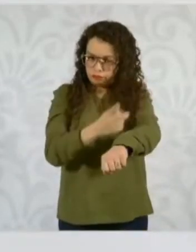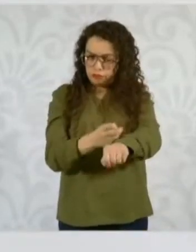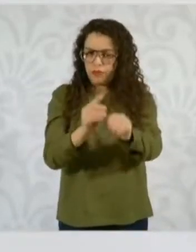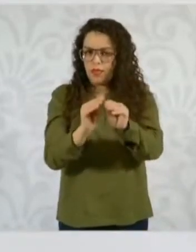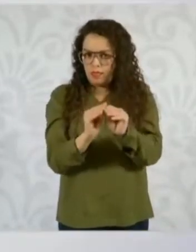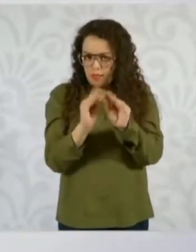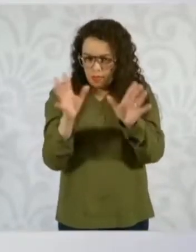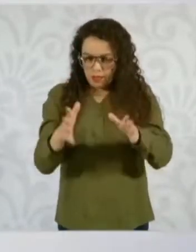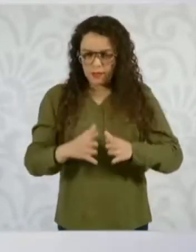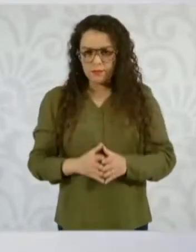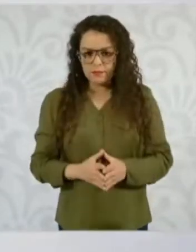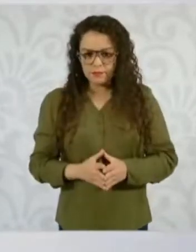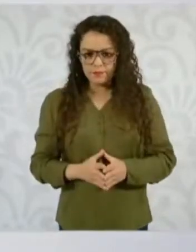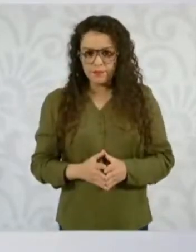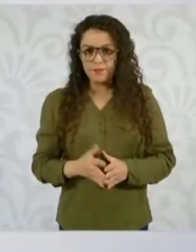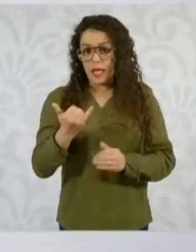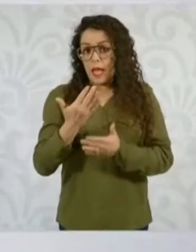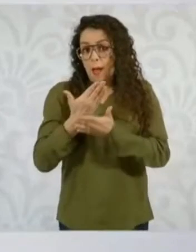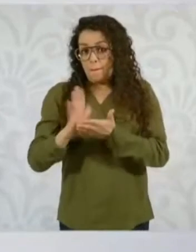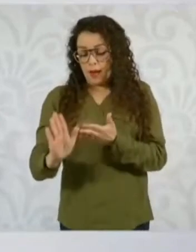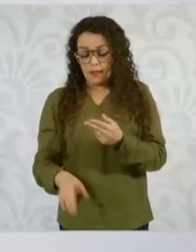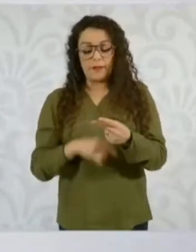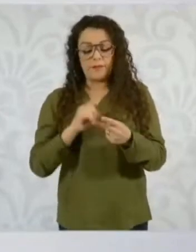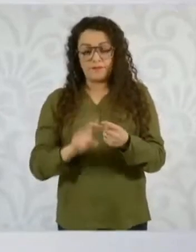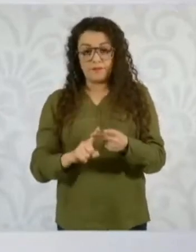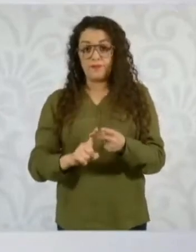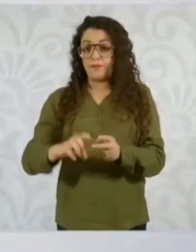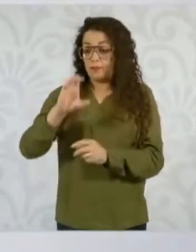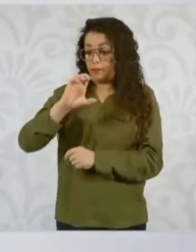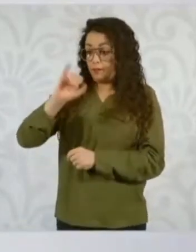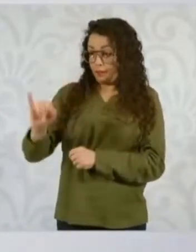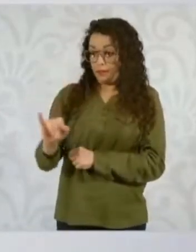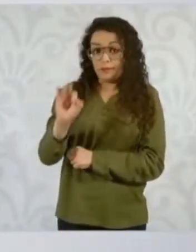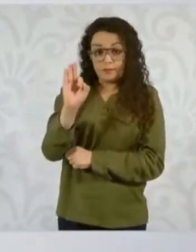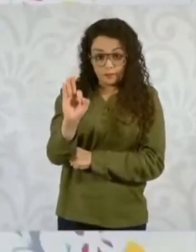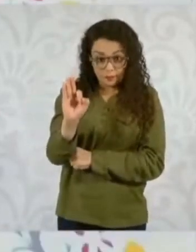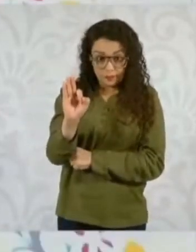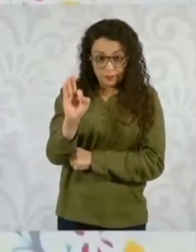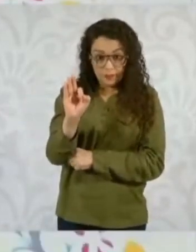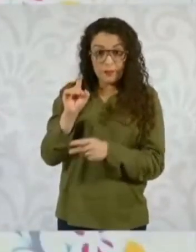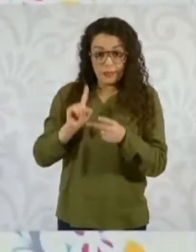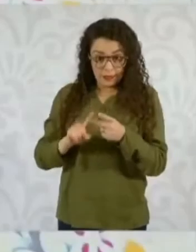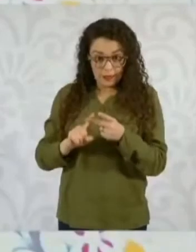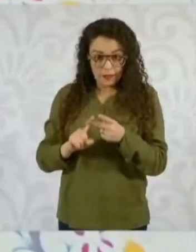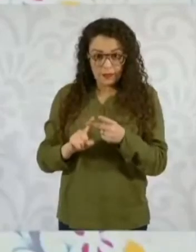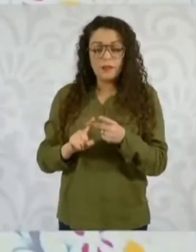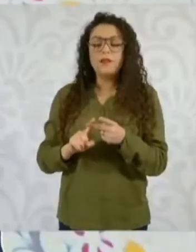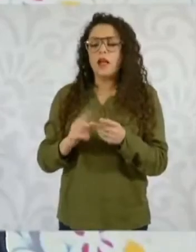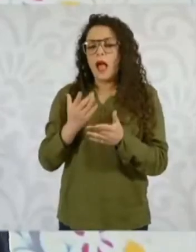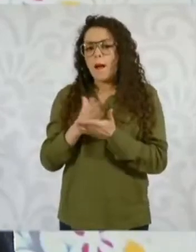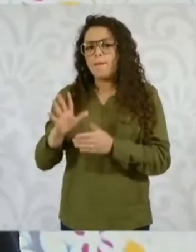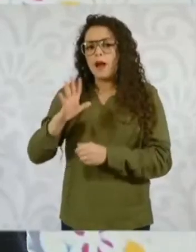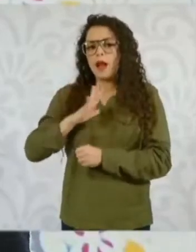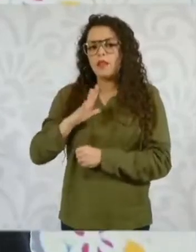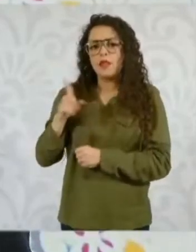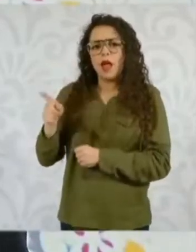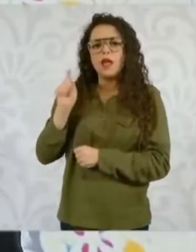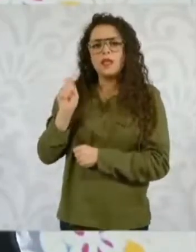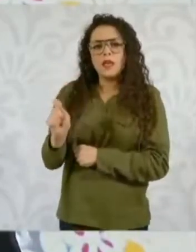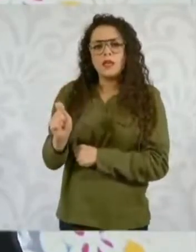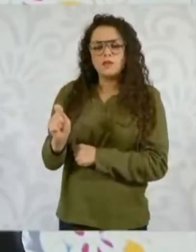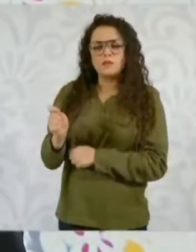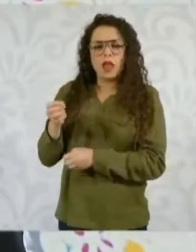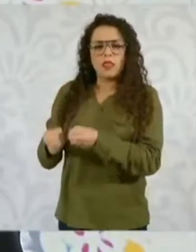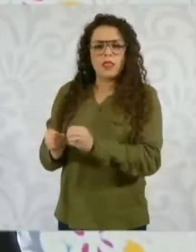exista el Consejo de la Judicatura, va a haber un tribunal de disciplina que con